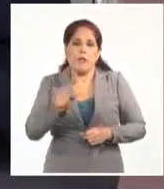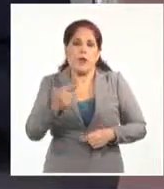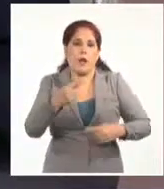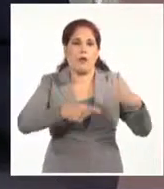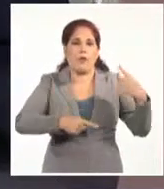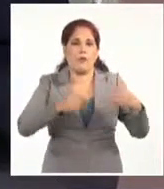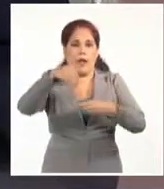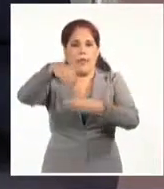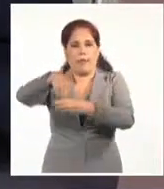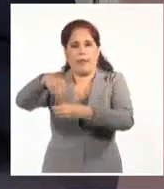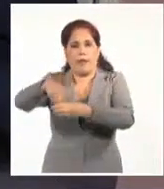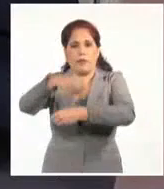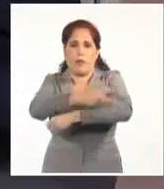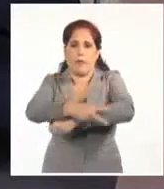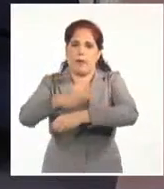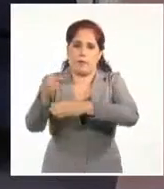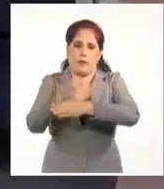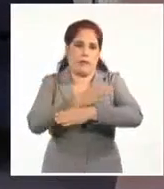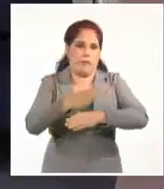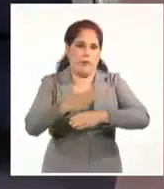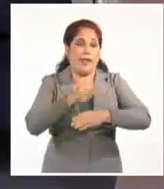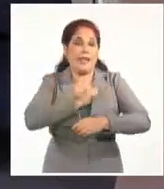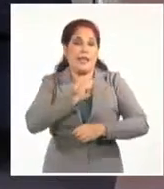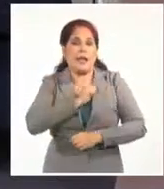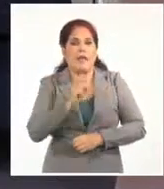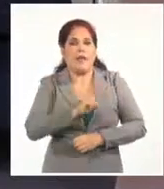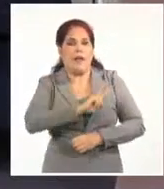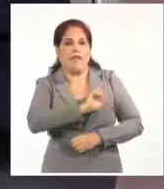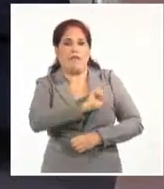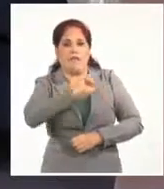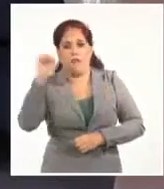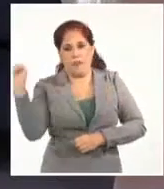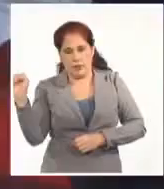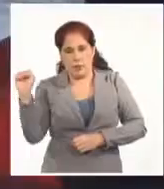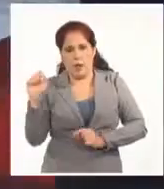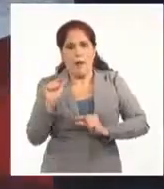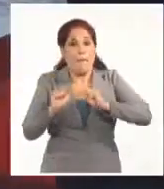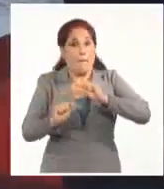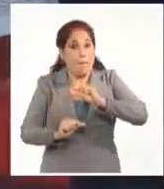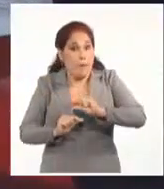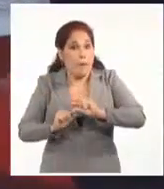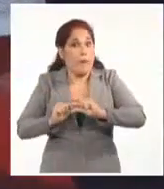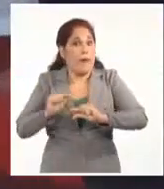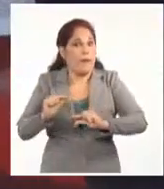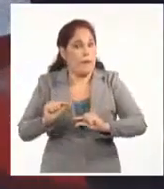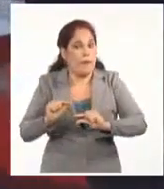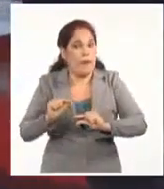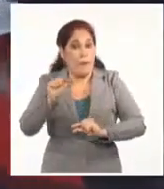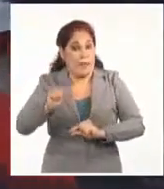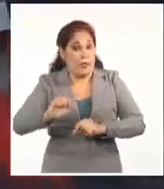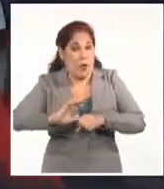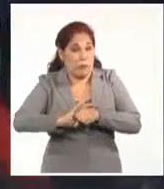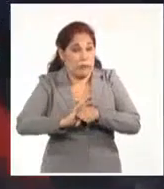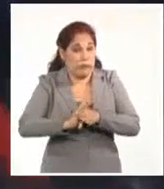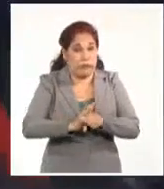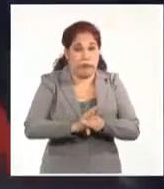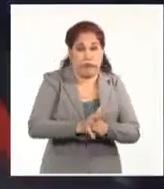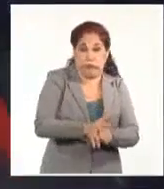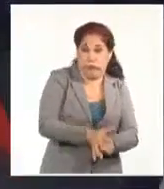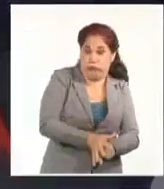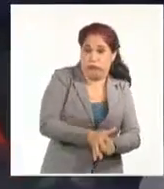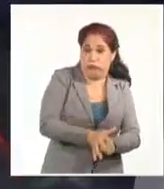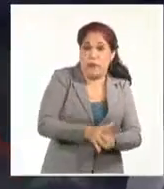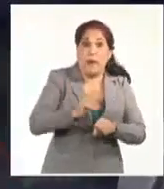agresión. Que busca la victoria mediante la degradación, palabra clave, mediante la